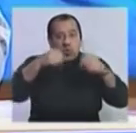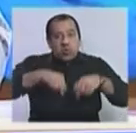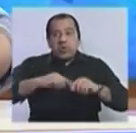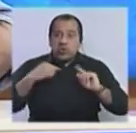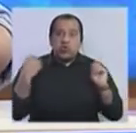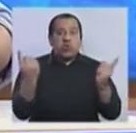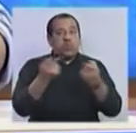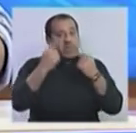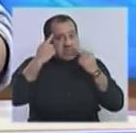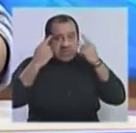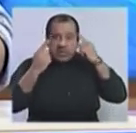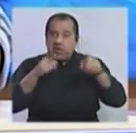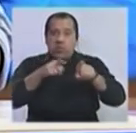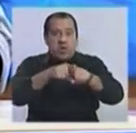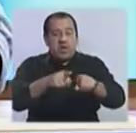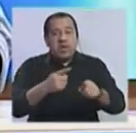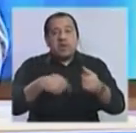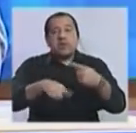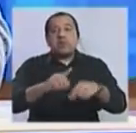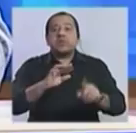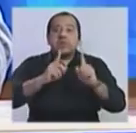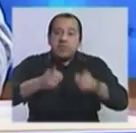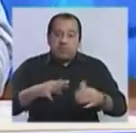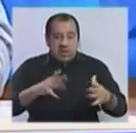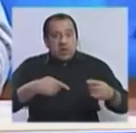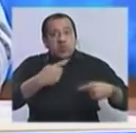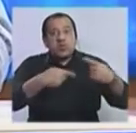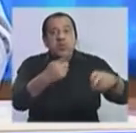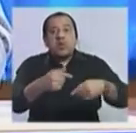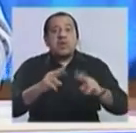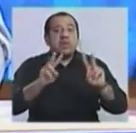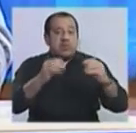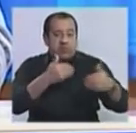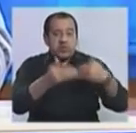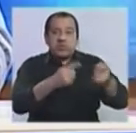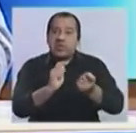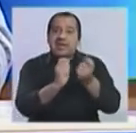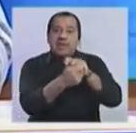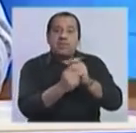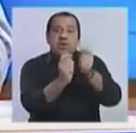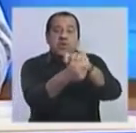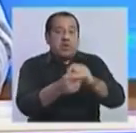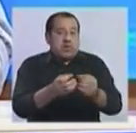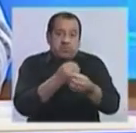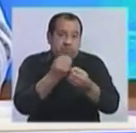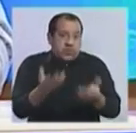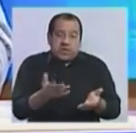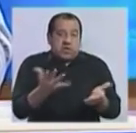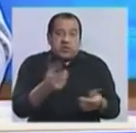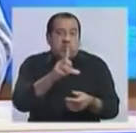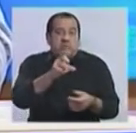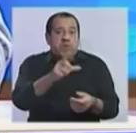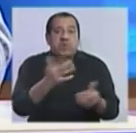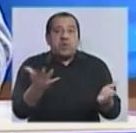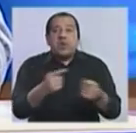estrategia y después también va a continuar el proceso de renovación, ese proceso ya es inexorable y va a